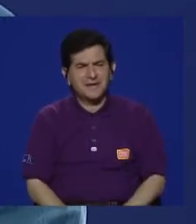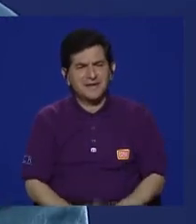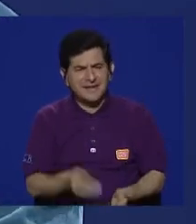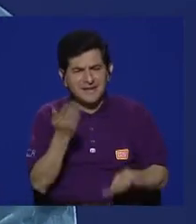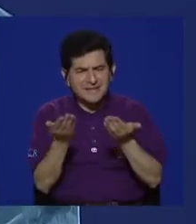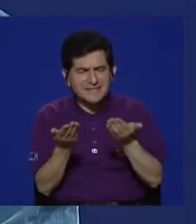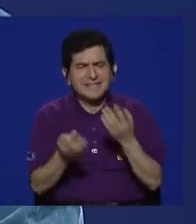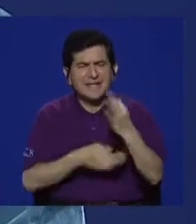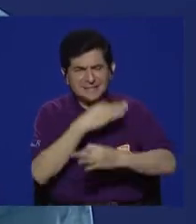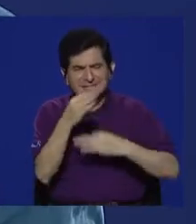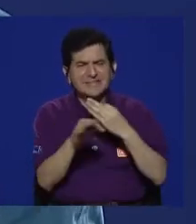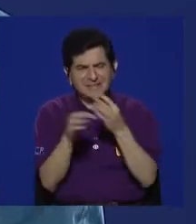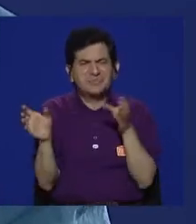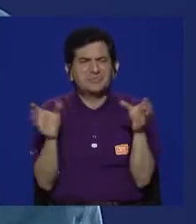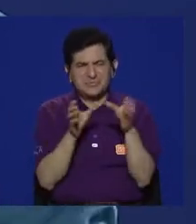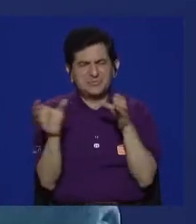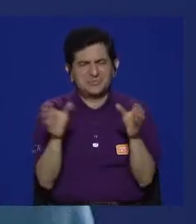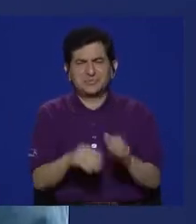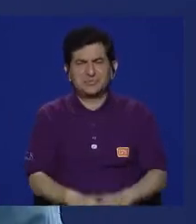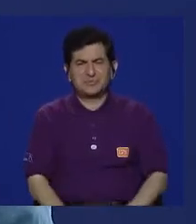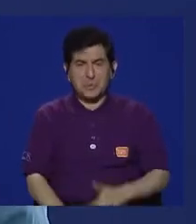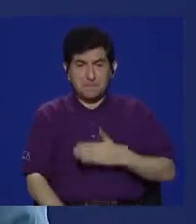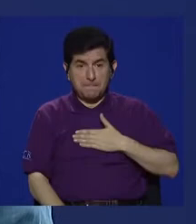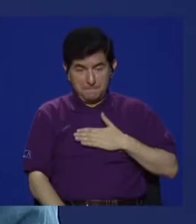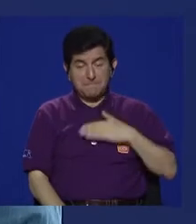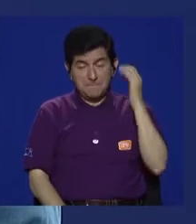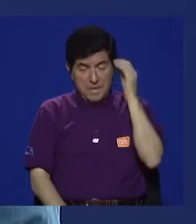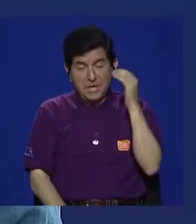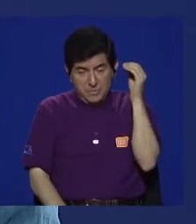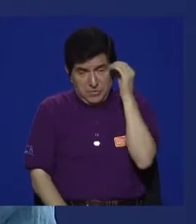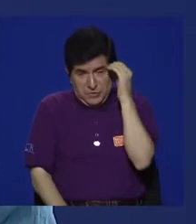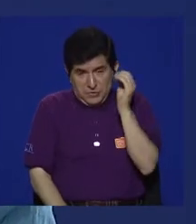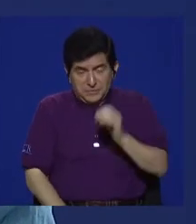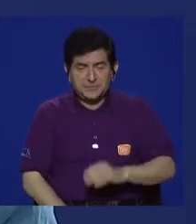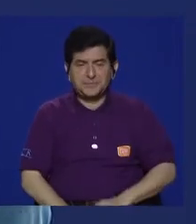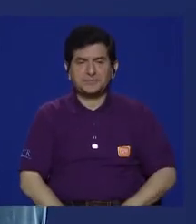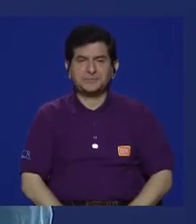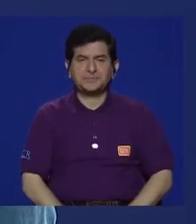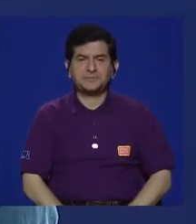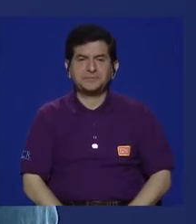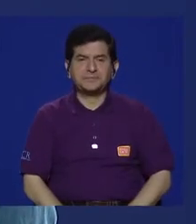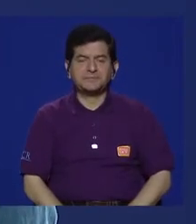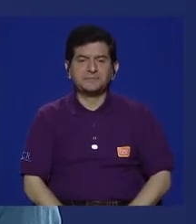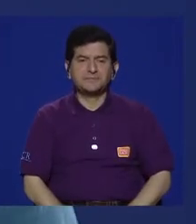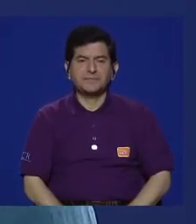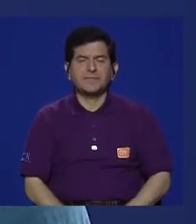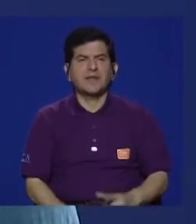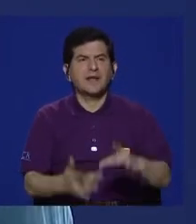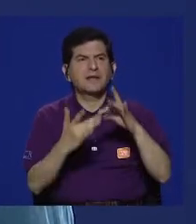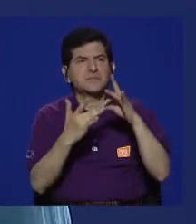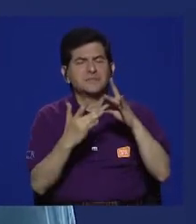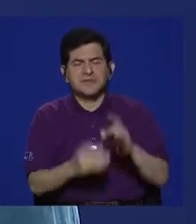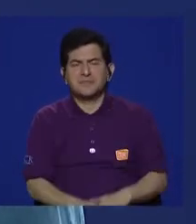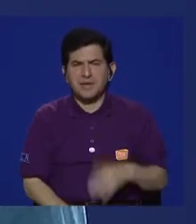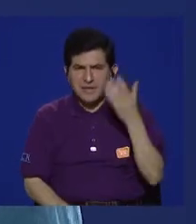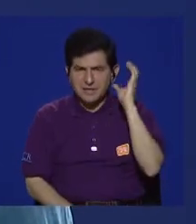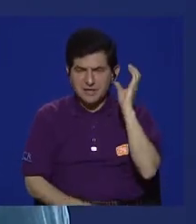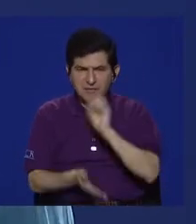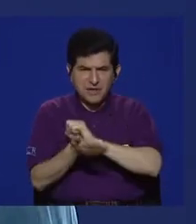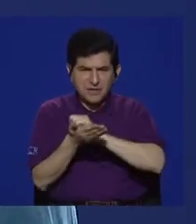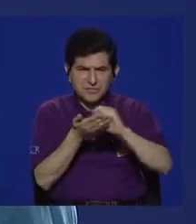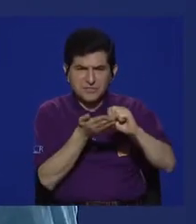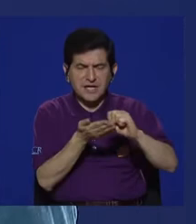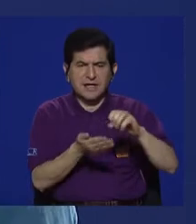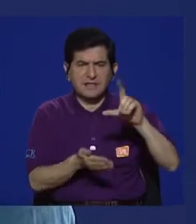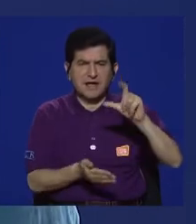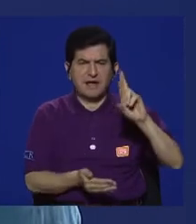poco comercial, también, en mi opinión. Y especialmente en Radio Santa Clara fue un